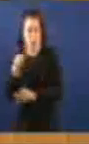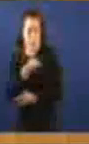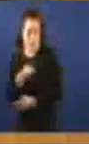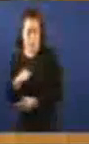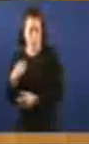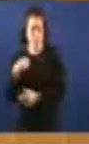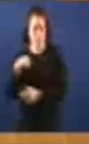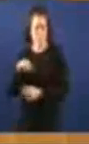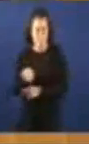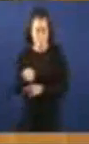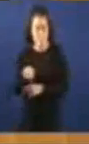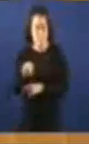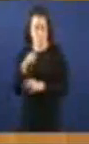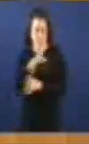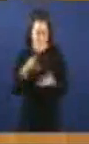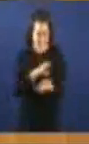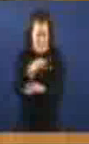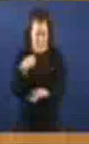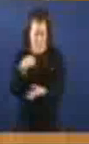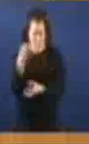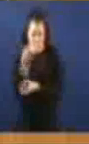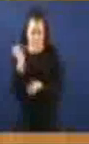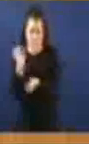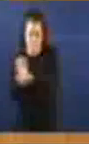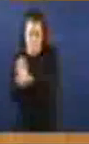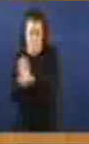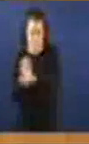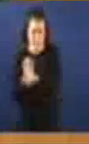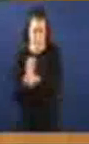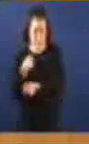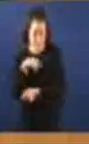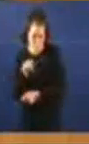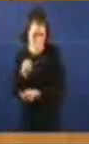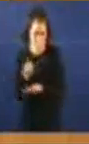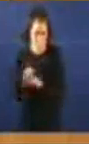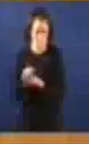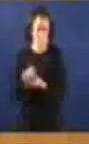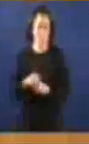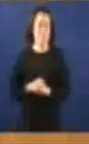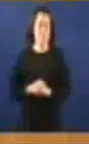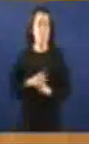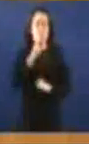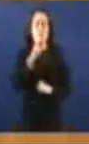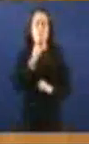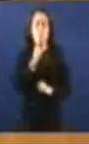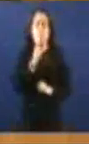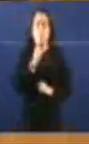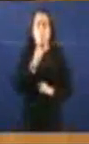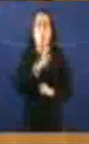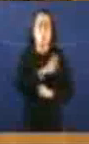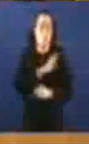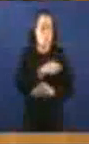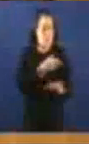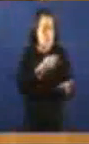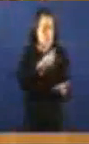E o gran caos Que se fundou Que teña que estar Procesado por eso E non por outras cosas Como ustedes Se